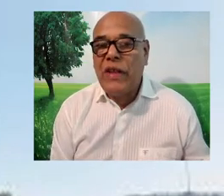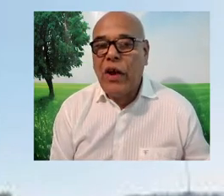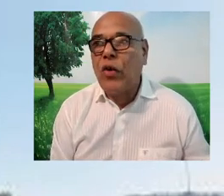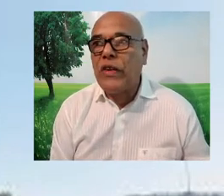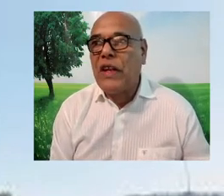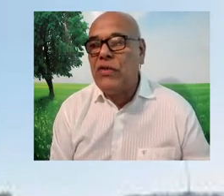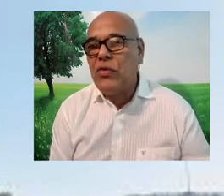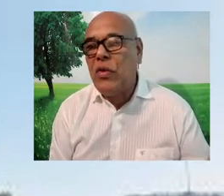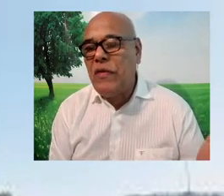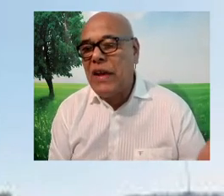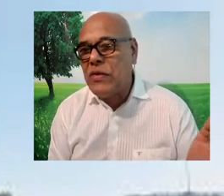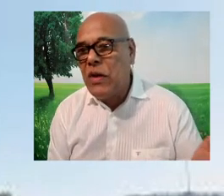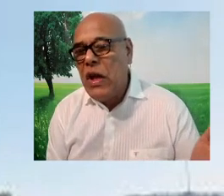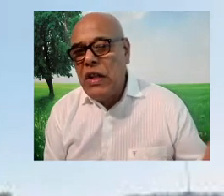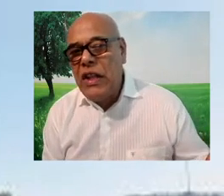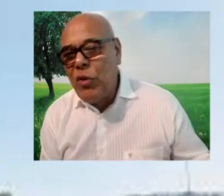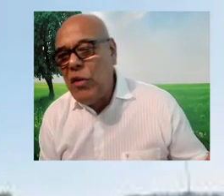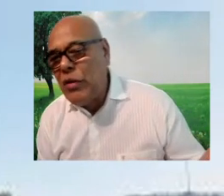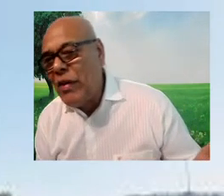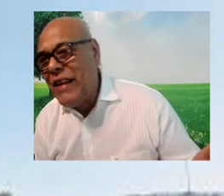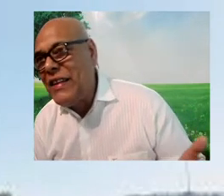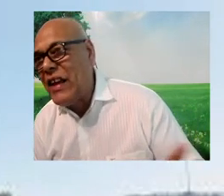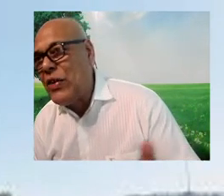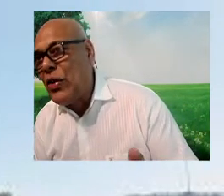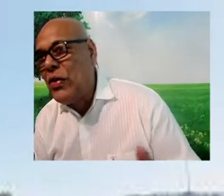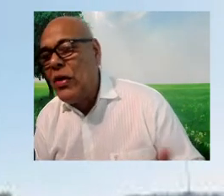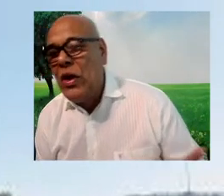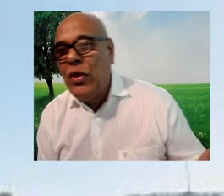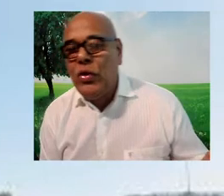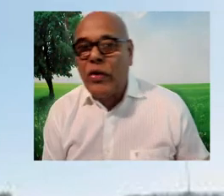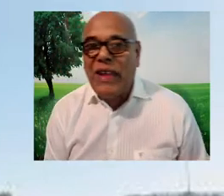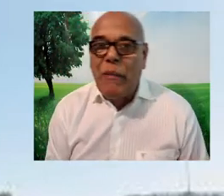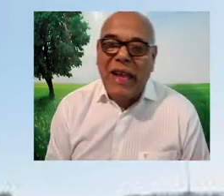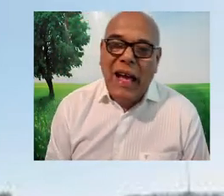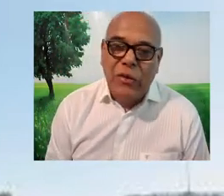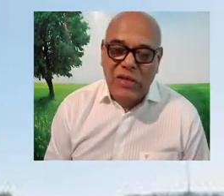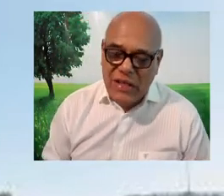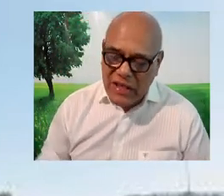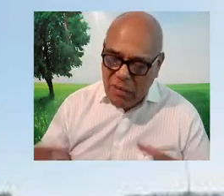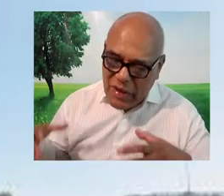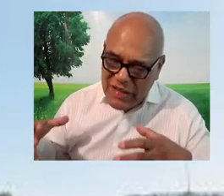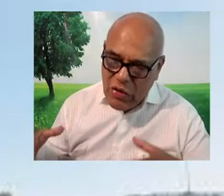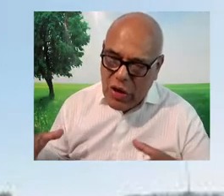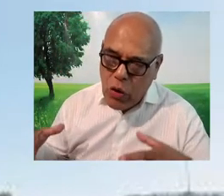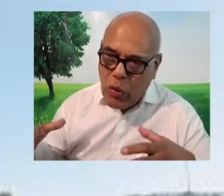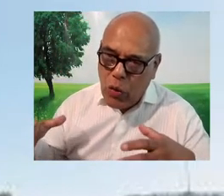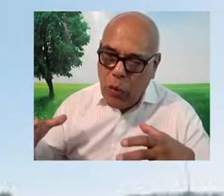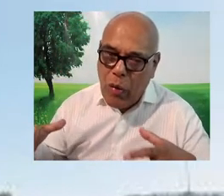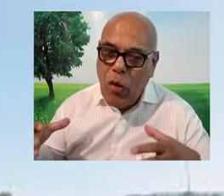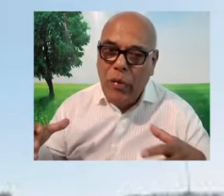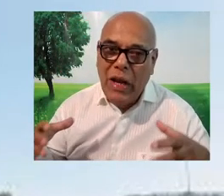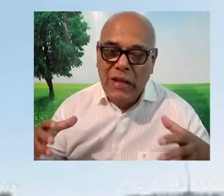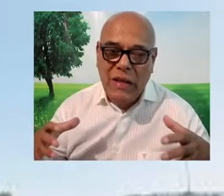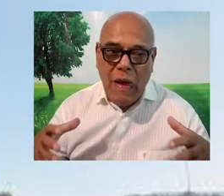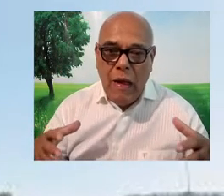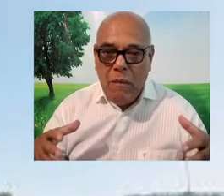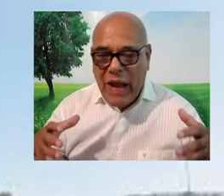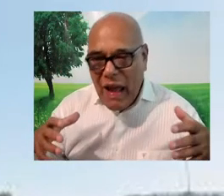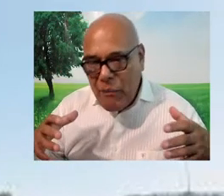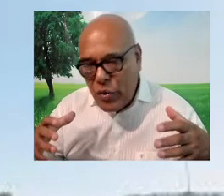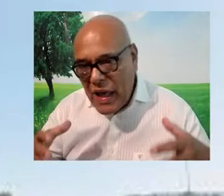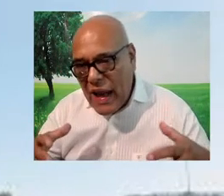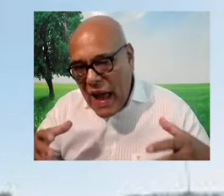proceso de coordinación y unificación de movimiento en el territorio norteamericano. O se han desplazado ya como grupos móviles